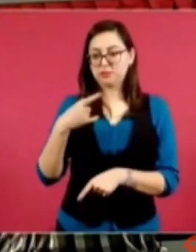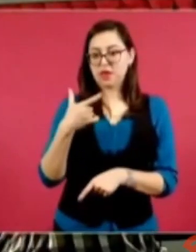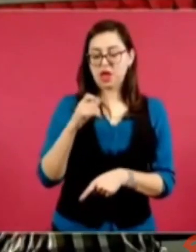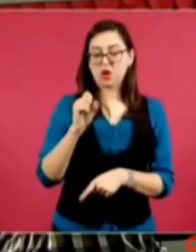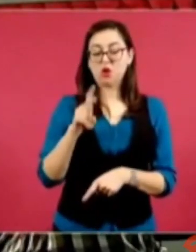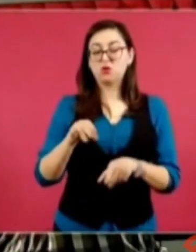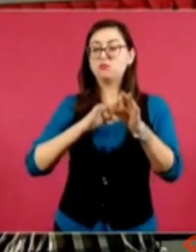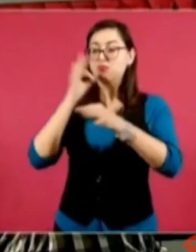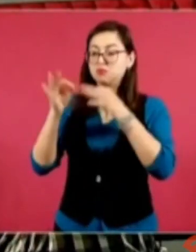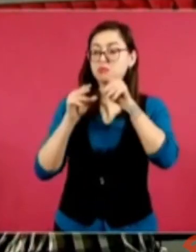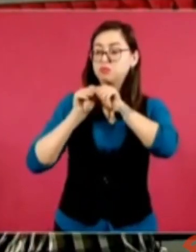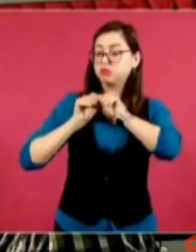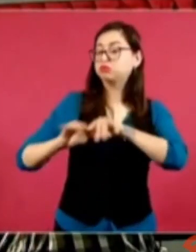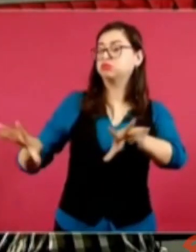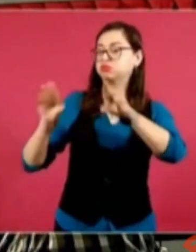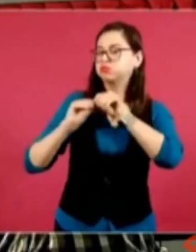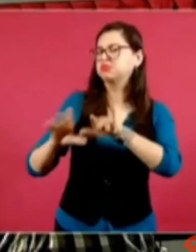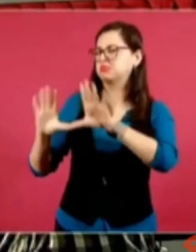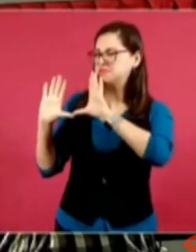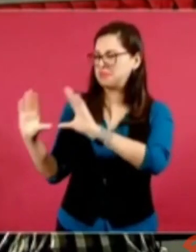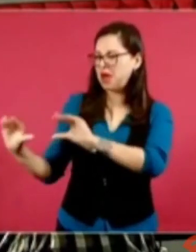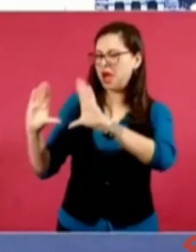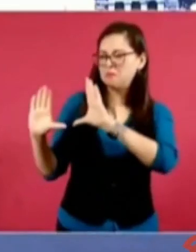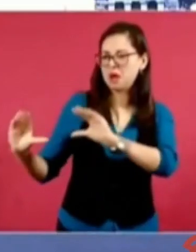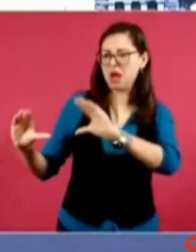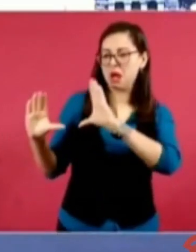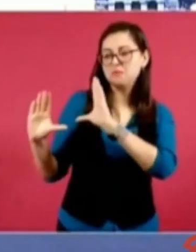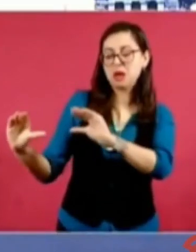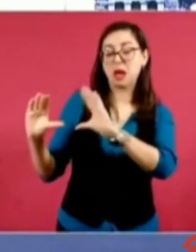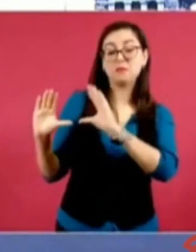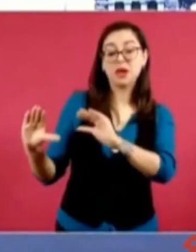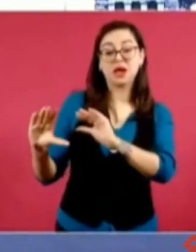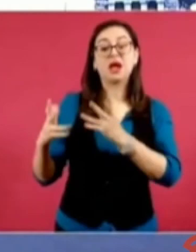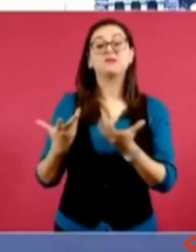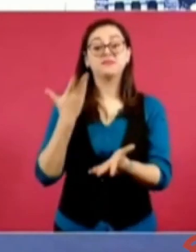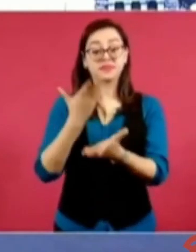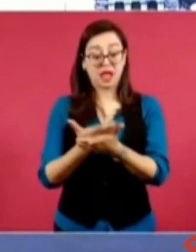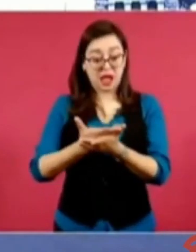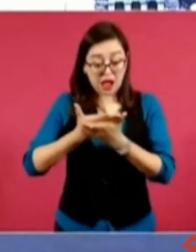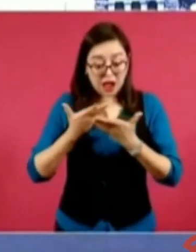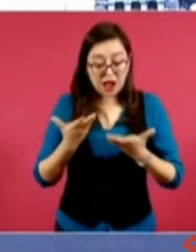y nosotros hicimos ese trabajo no creo que en el mundo